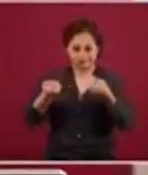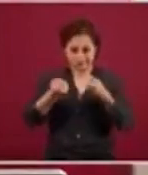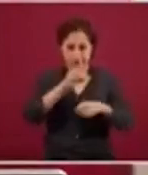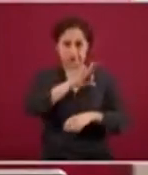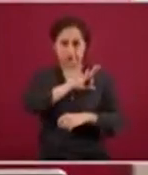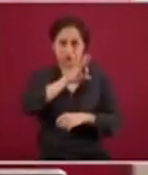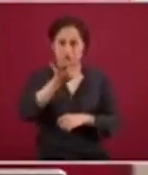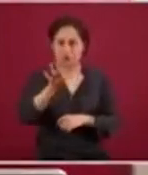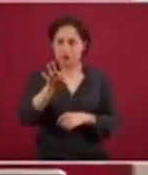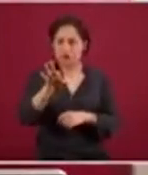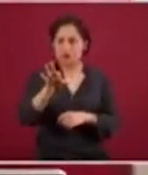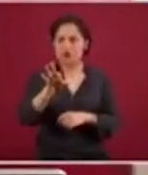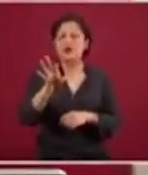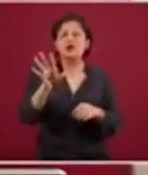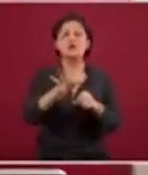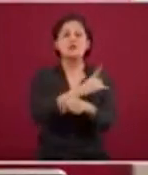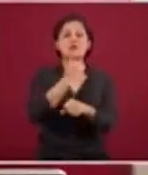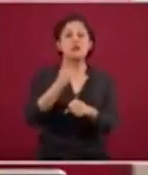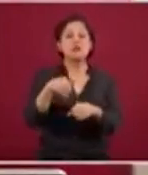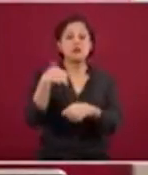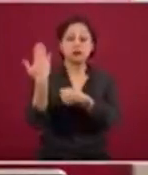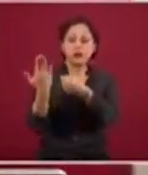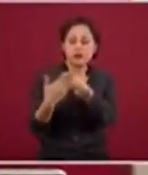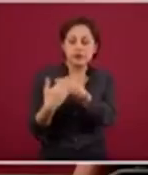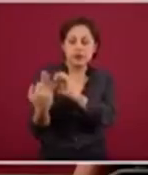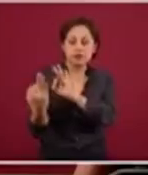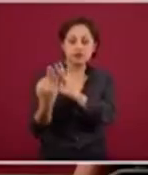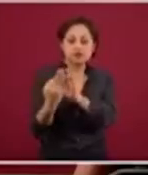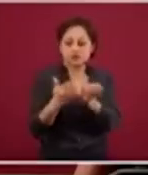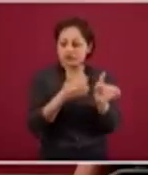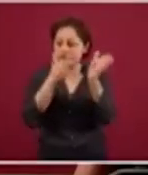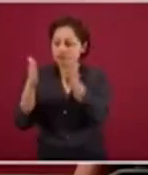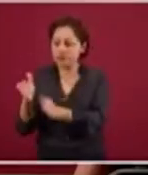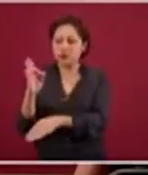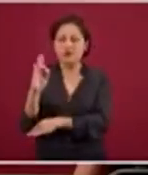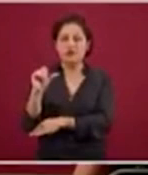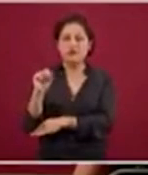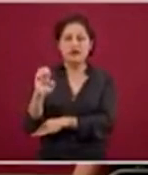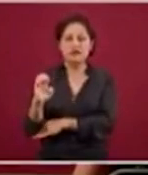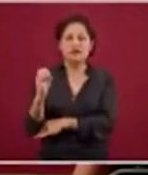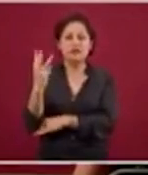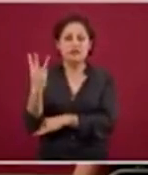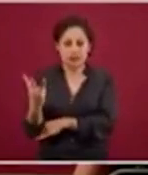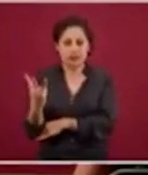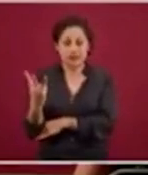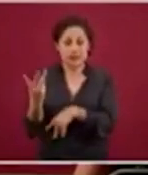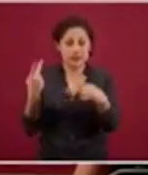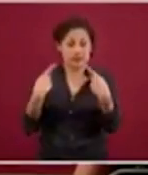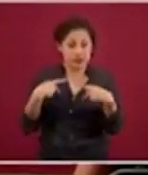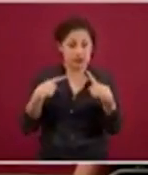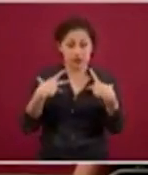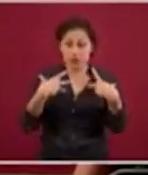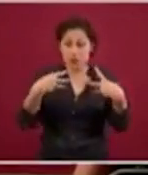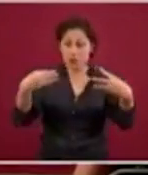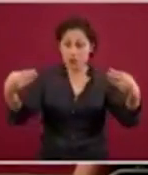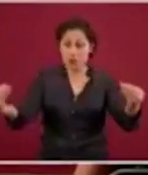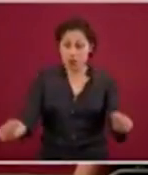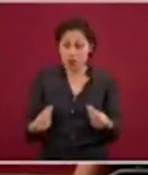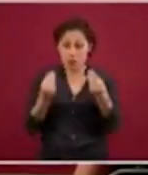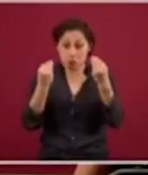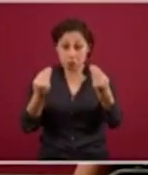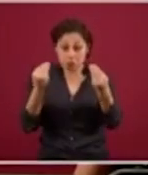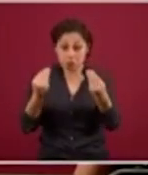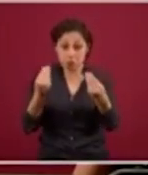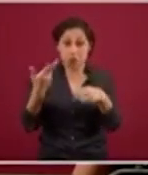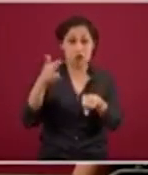de que cuando llegue la fase 3, que está muy, muy próxima, no tengamos una saturación de los hospitales, no porque sea un